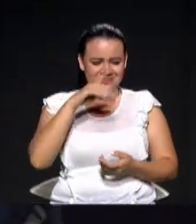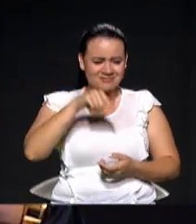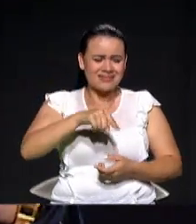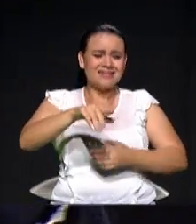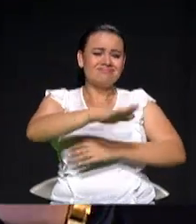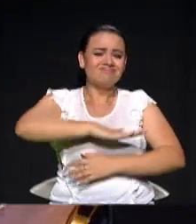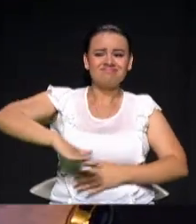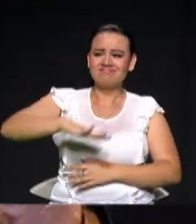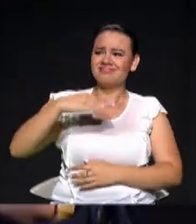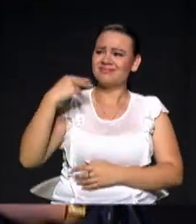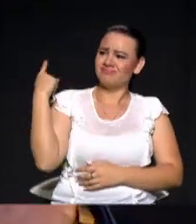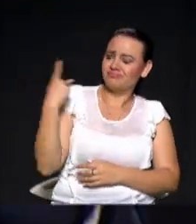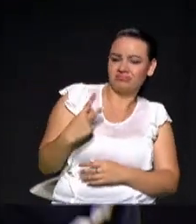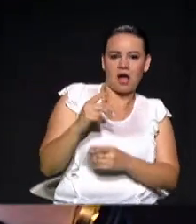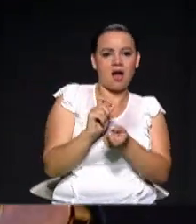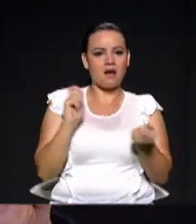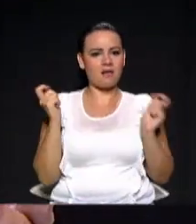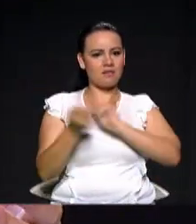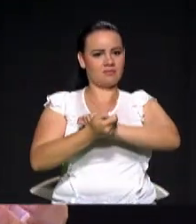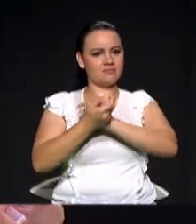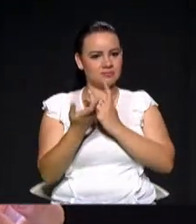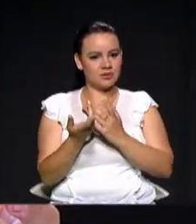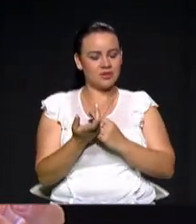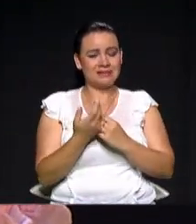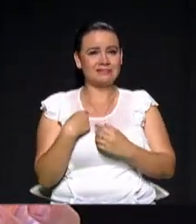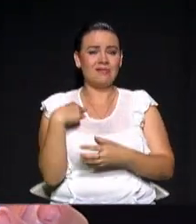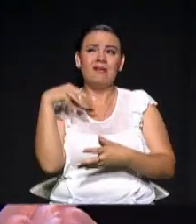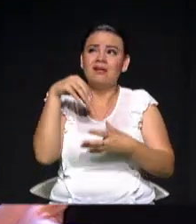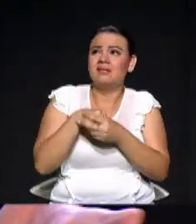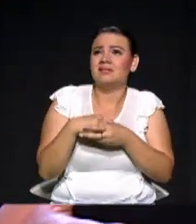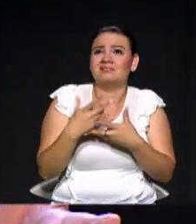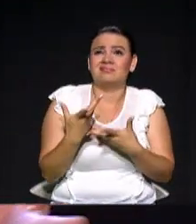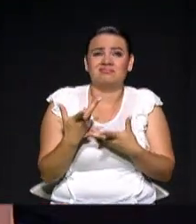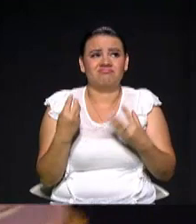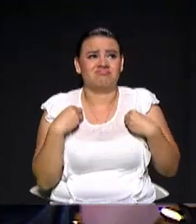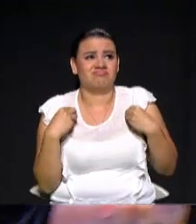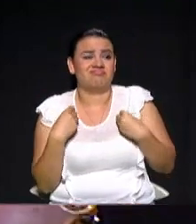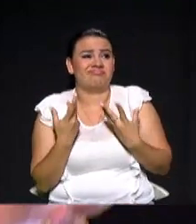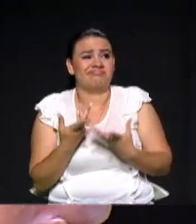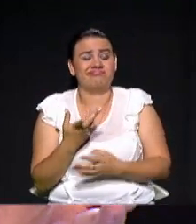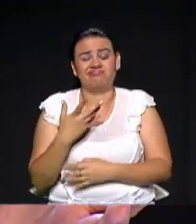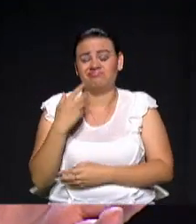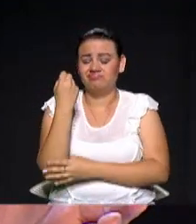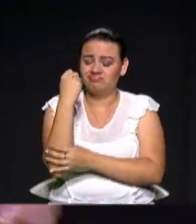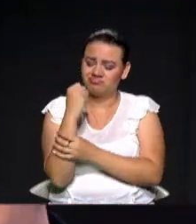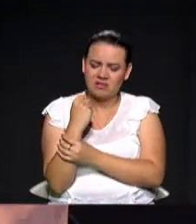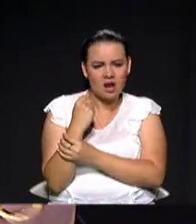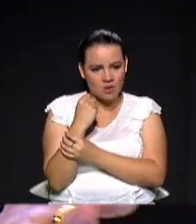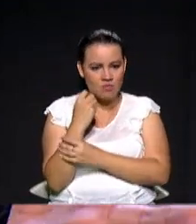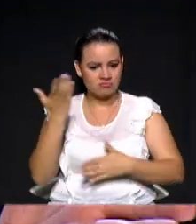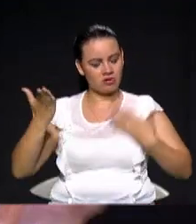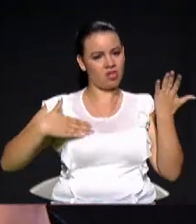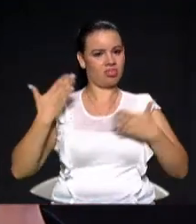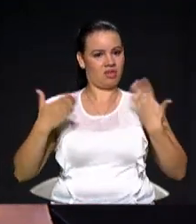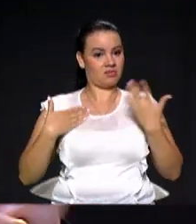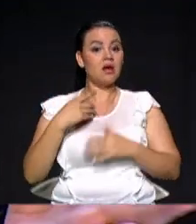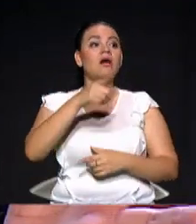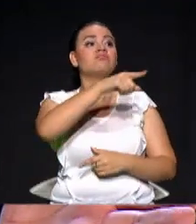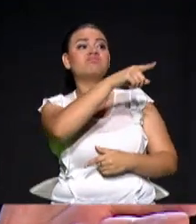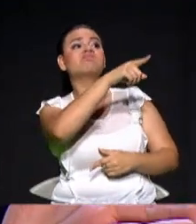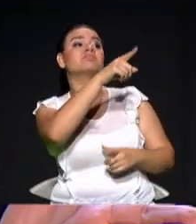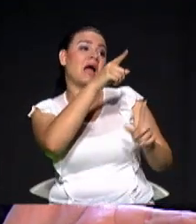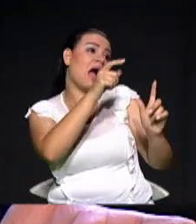que nos sintamos contentos de vivir en esa nueva Medellín. Sí, ahí se habla de los intercambios viales, y muchos de hablan de los intercambios viales, vamos a crear infraestructura.